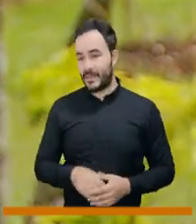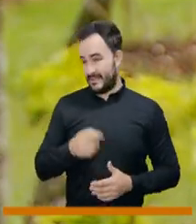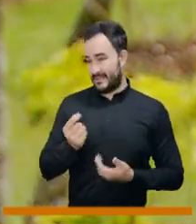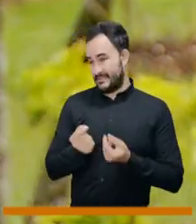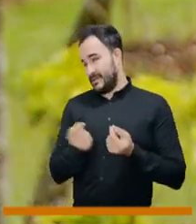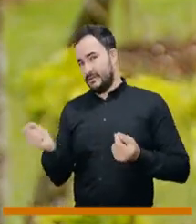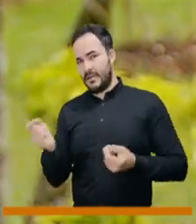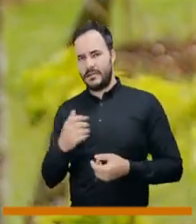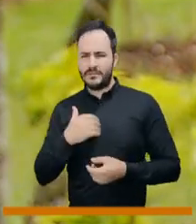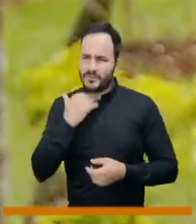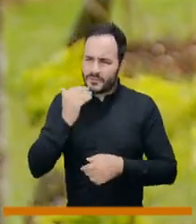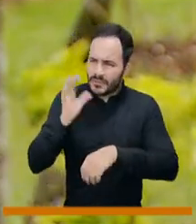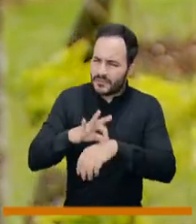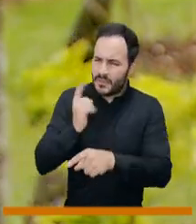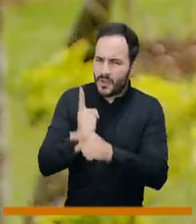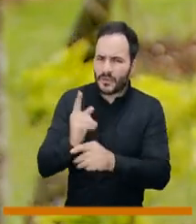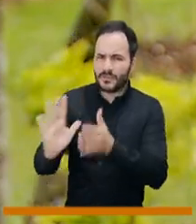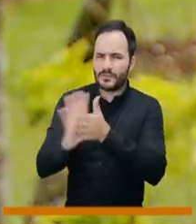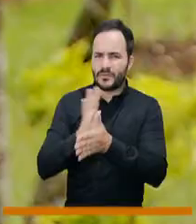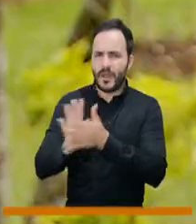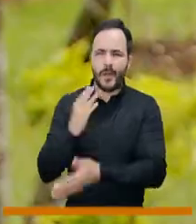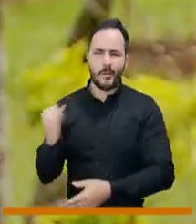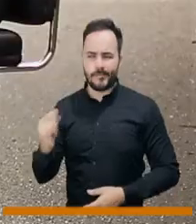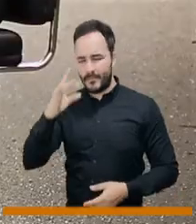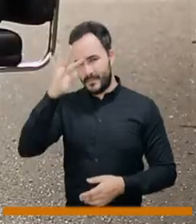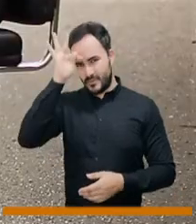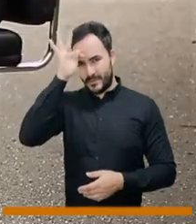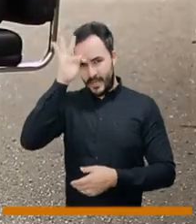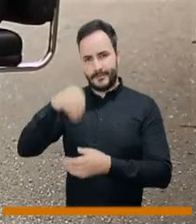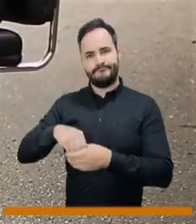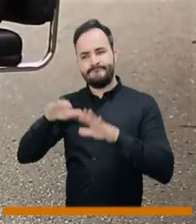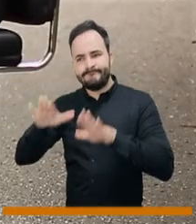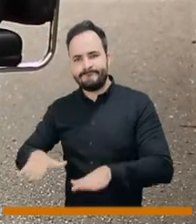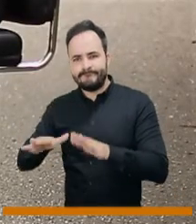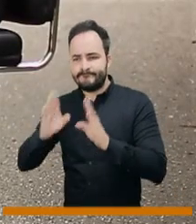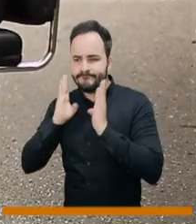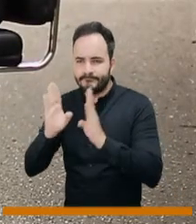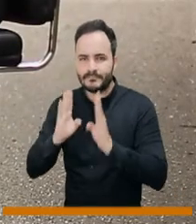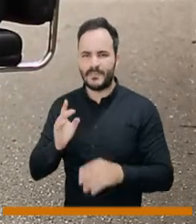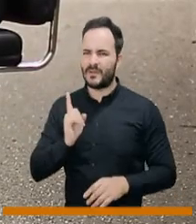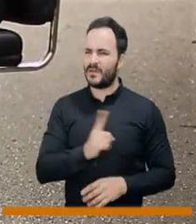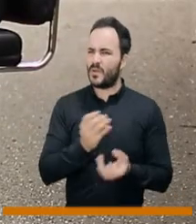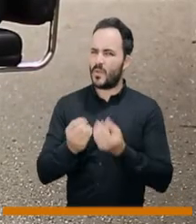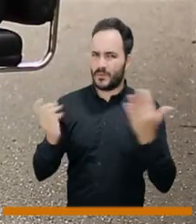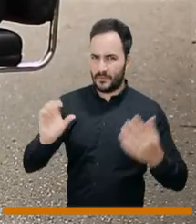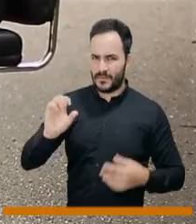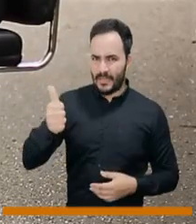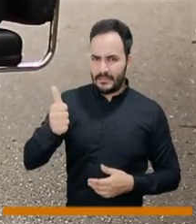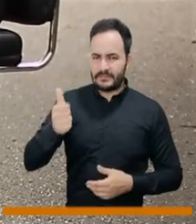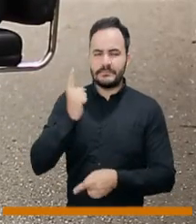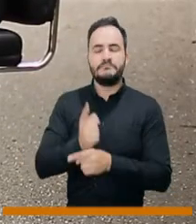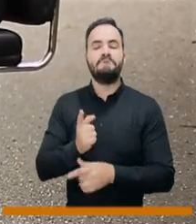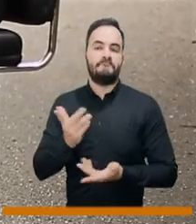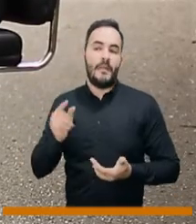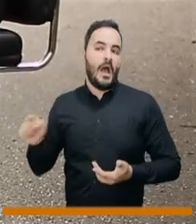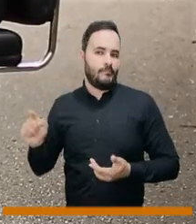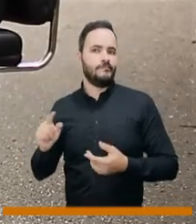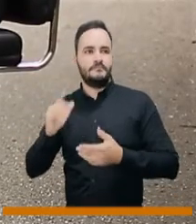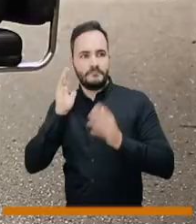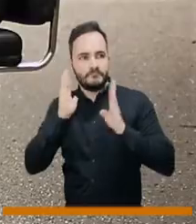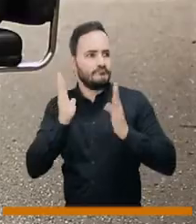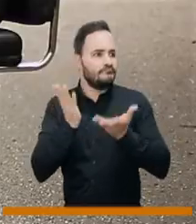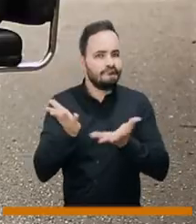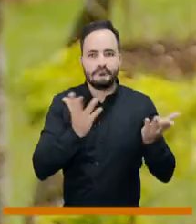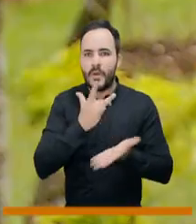unidad en la cual hay cerca, si mal no estoy, doctora, de 10 niños hospitalizados que también reciben atención y donde se